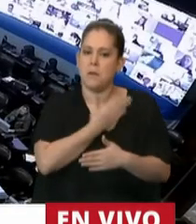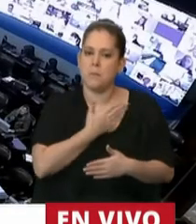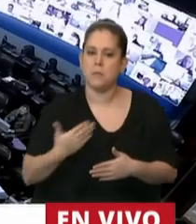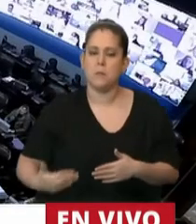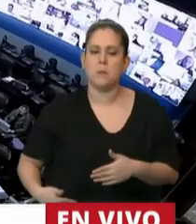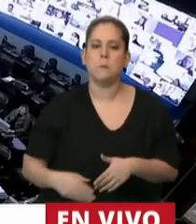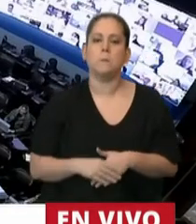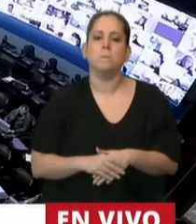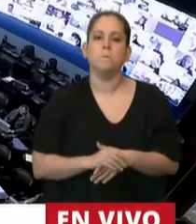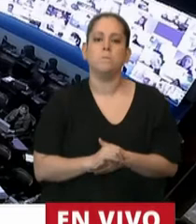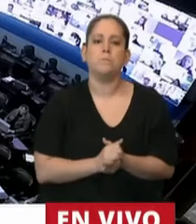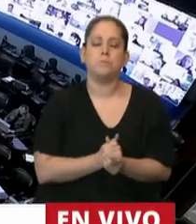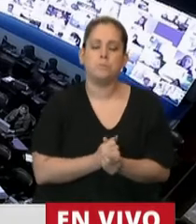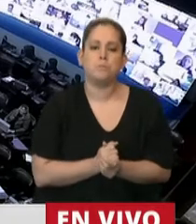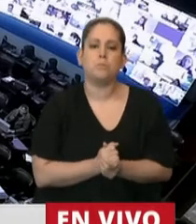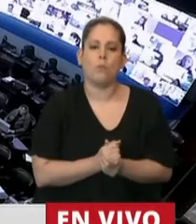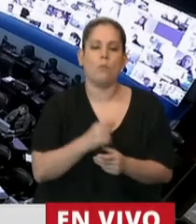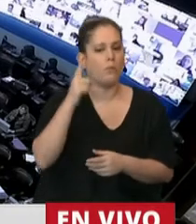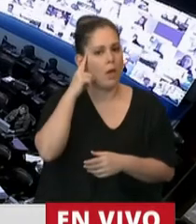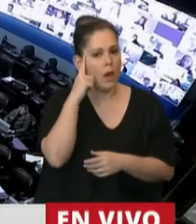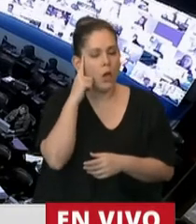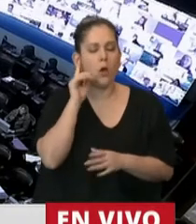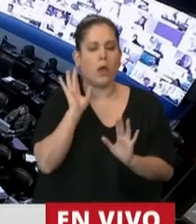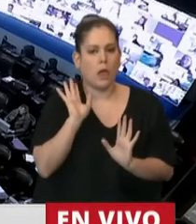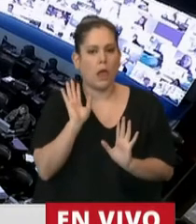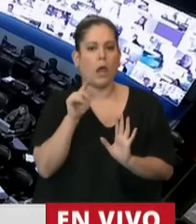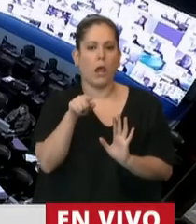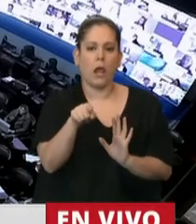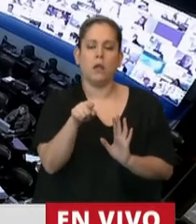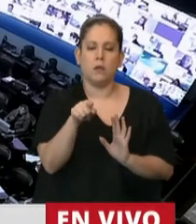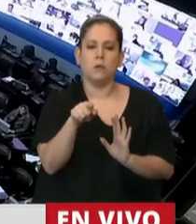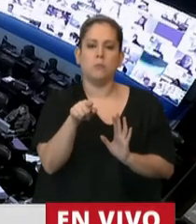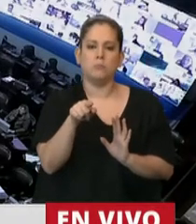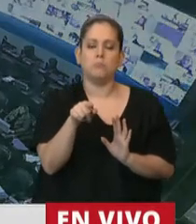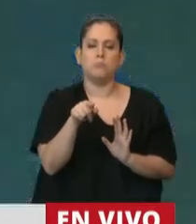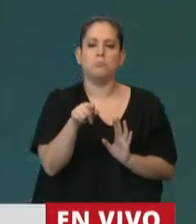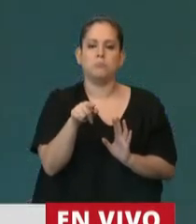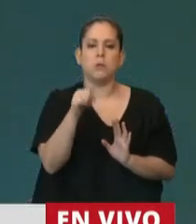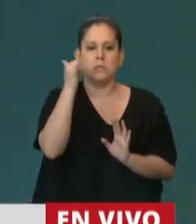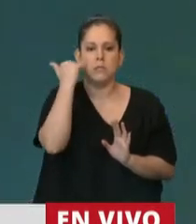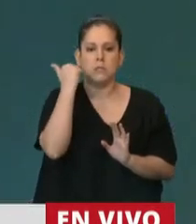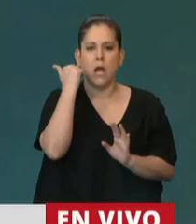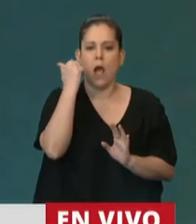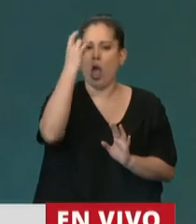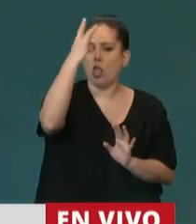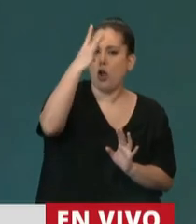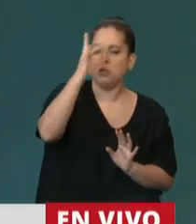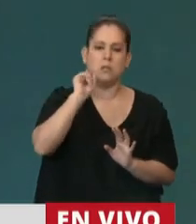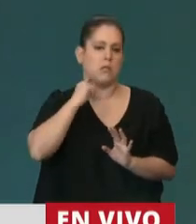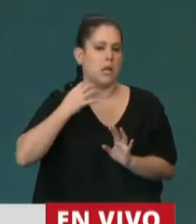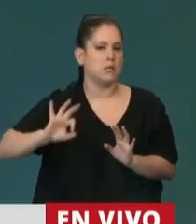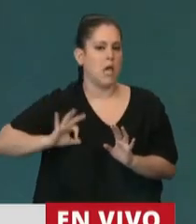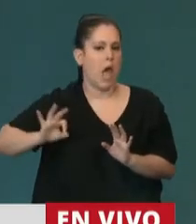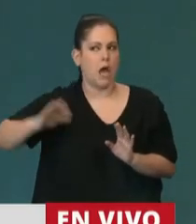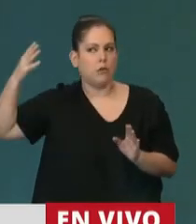Creo que, indudablemente, el hecho de que hayan transcurrido más de 12, 13 años desde los primeros